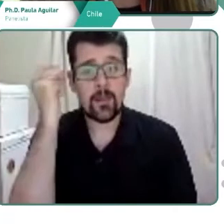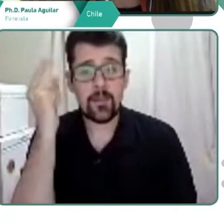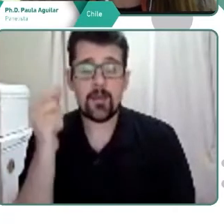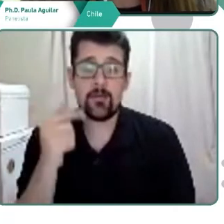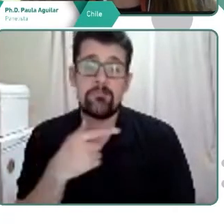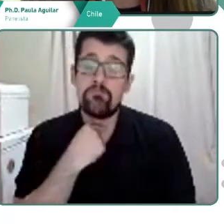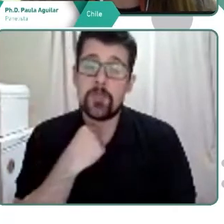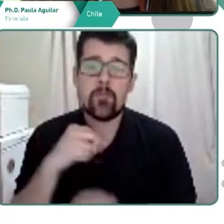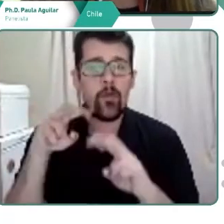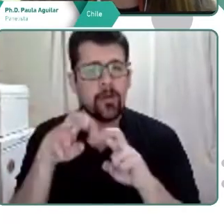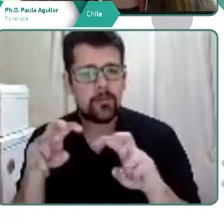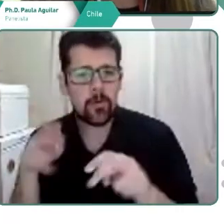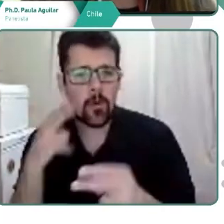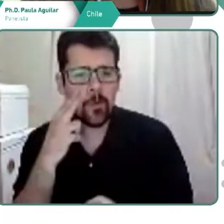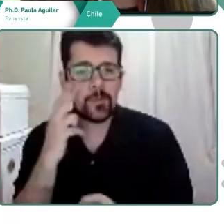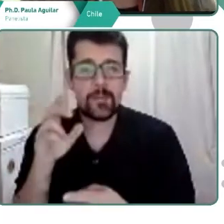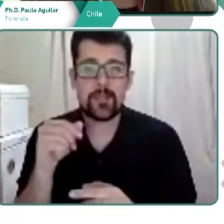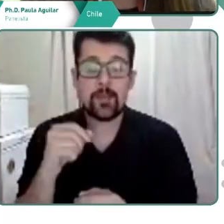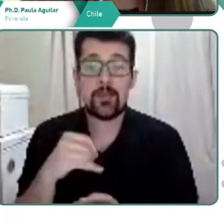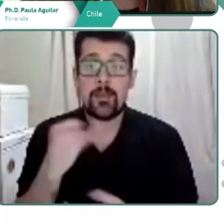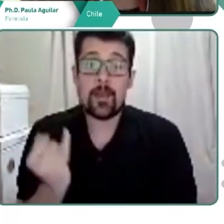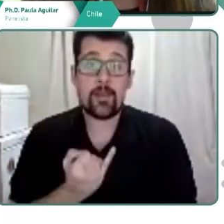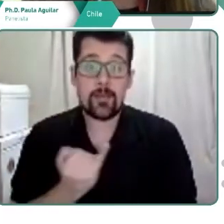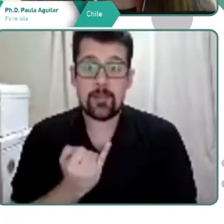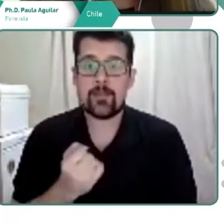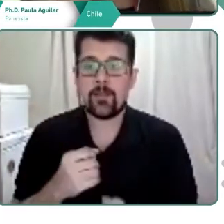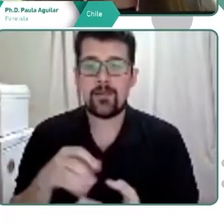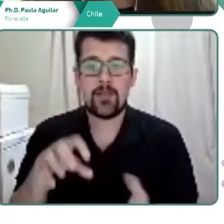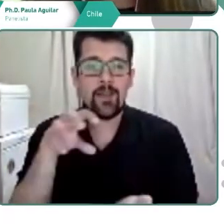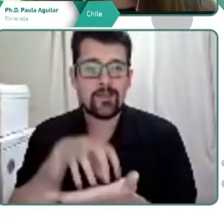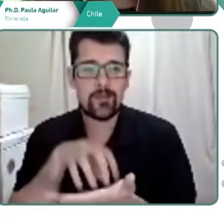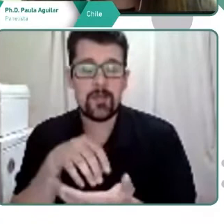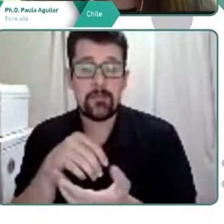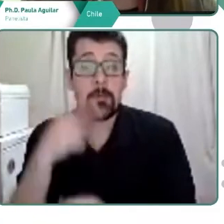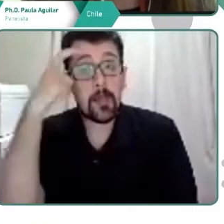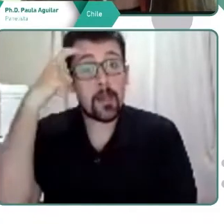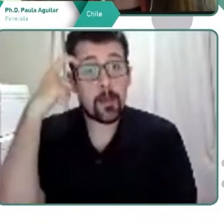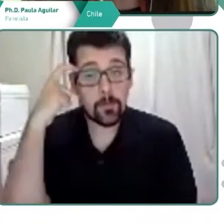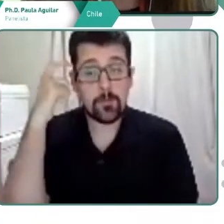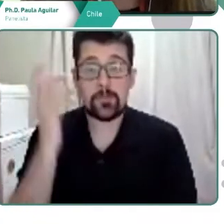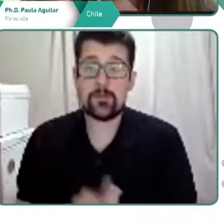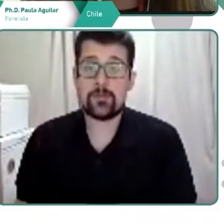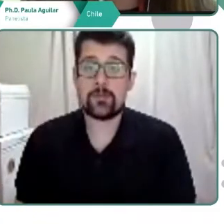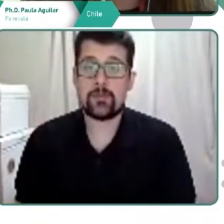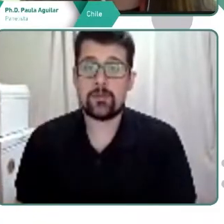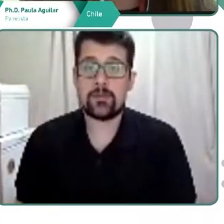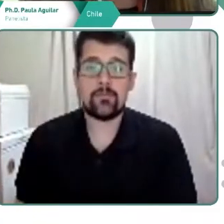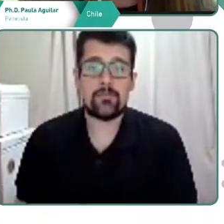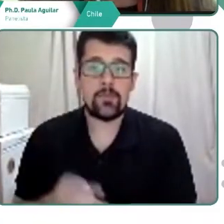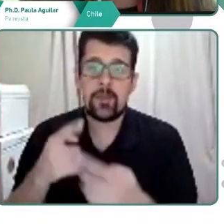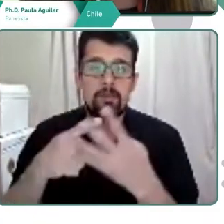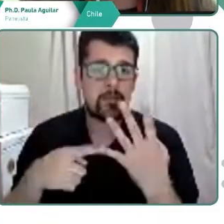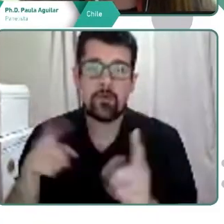quisimos explorar la creación de significados sobre la identidad local a través de la escritura. Creemos, siguiendo una serie de autores, Zavala, Bombín,